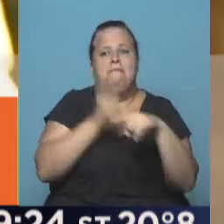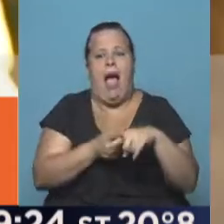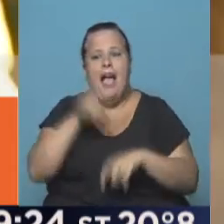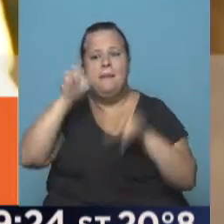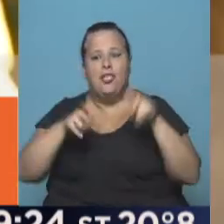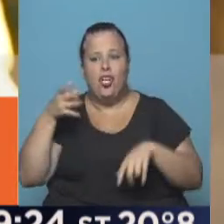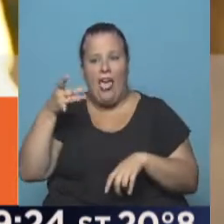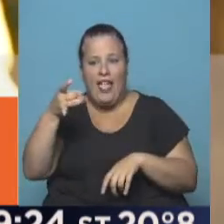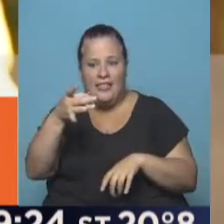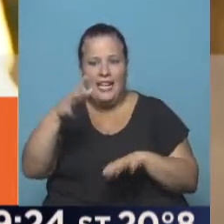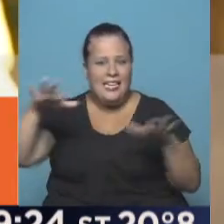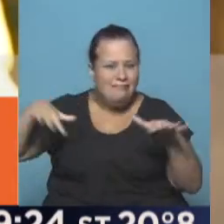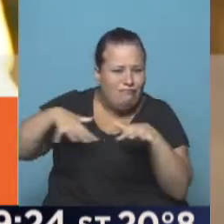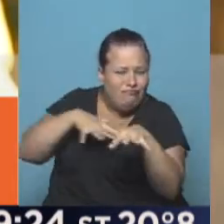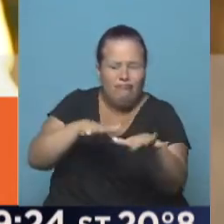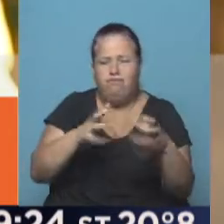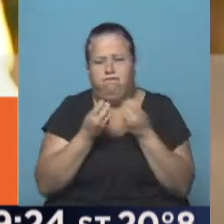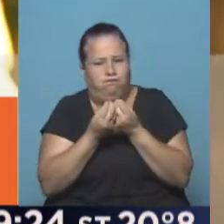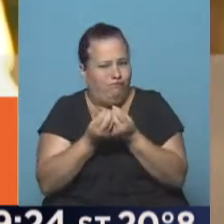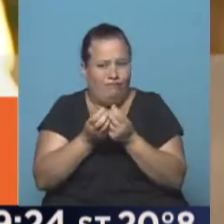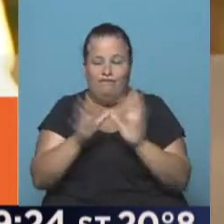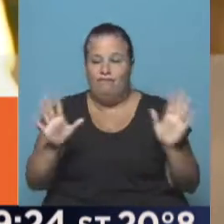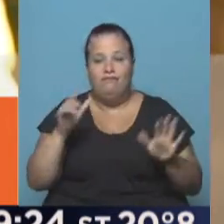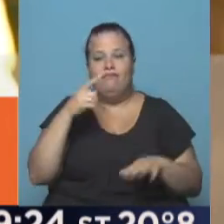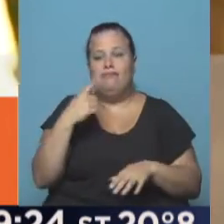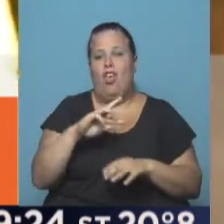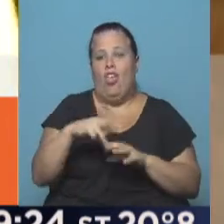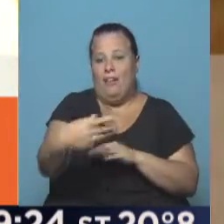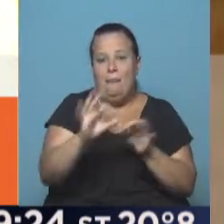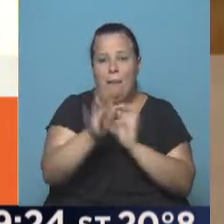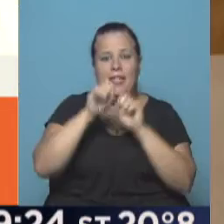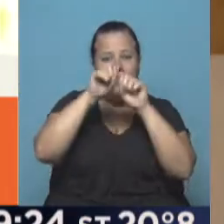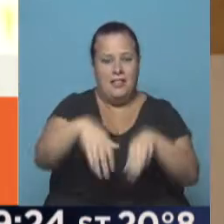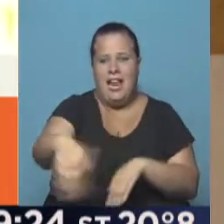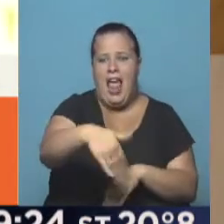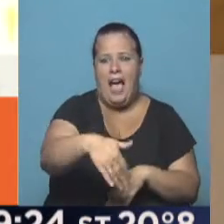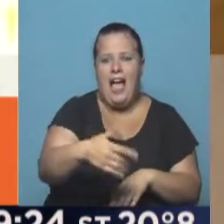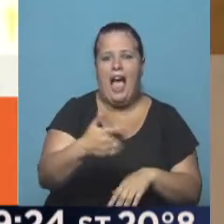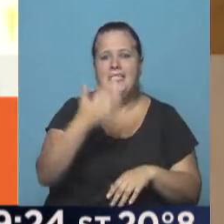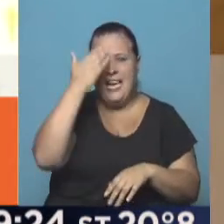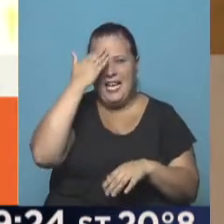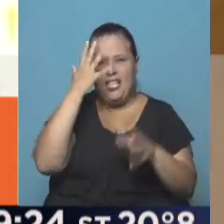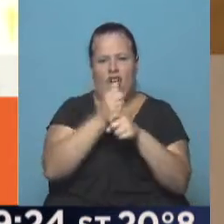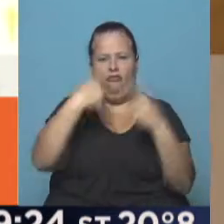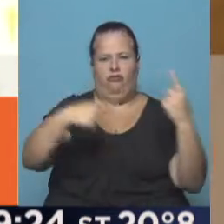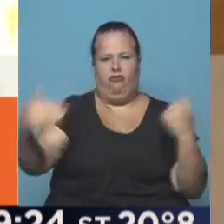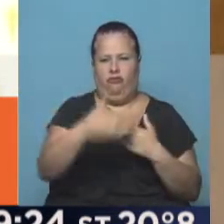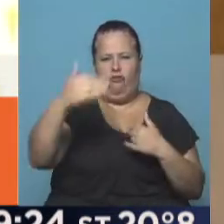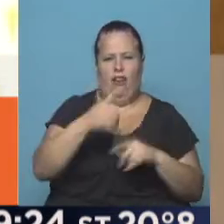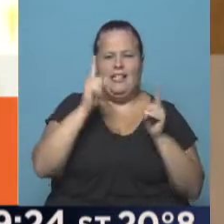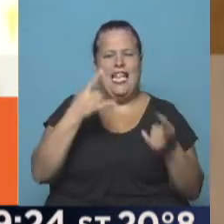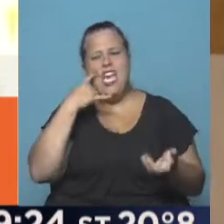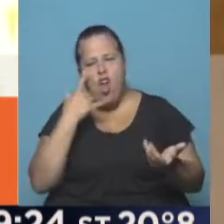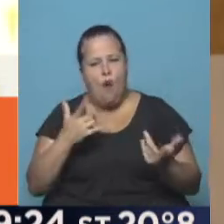gente que sale del ferrocarril realmente muy apretados, y a dos metros que salen tienen la calle con 15 líneas de colectivo. O sea, además de